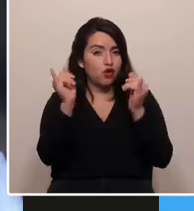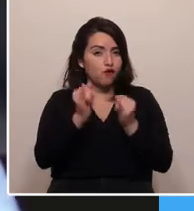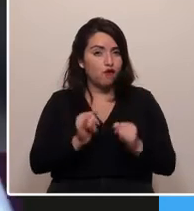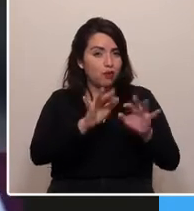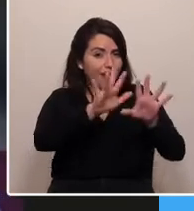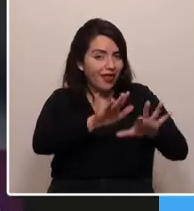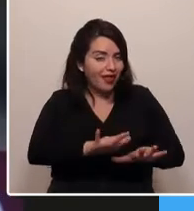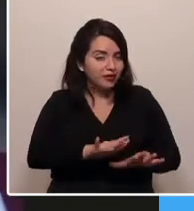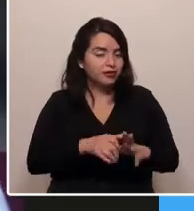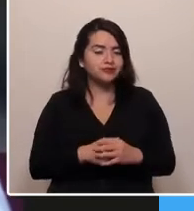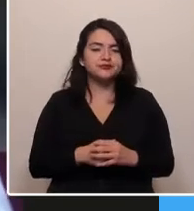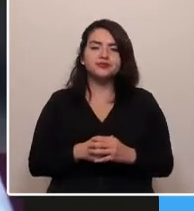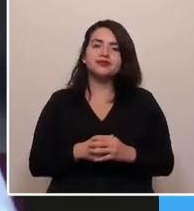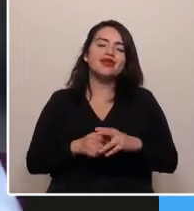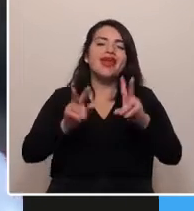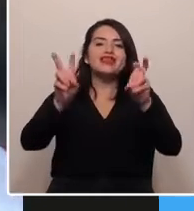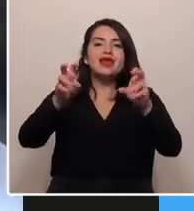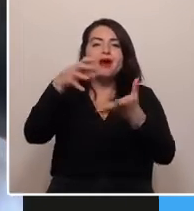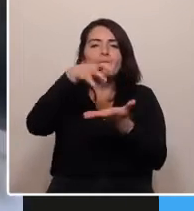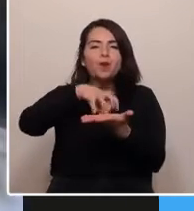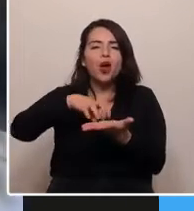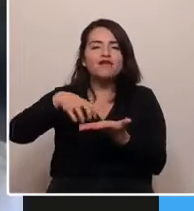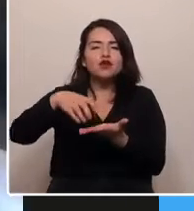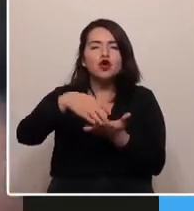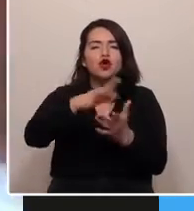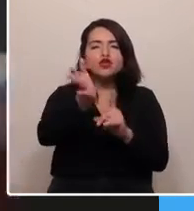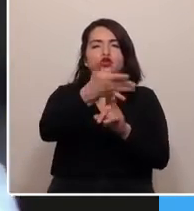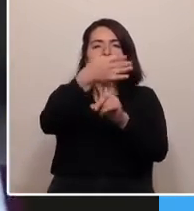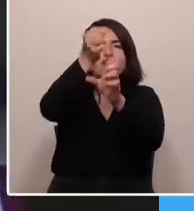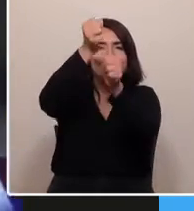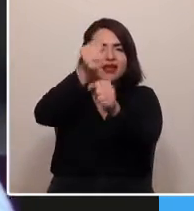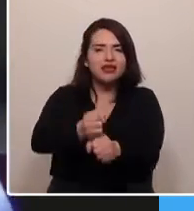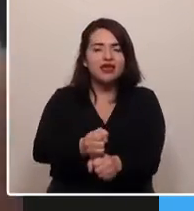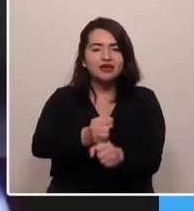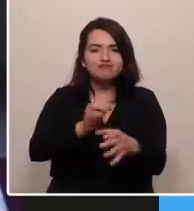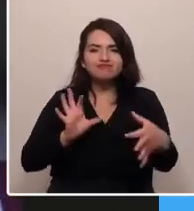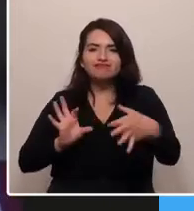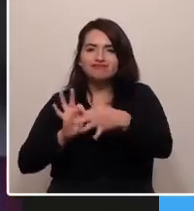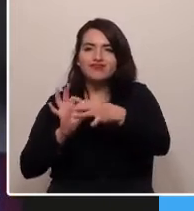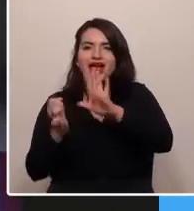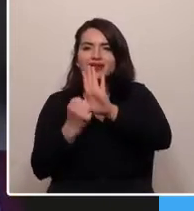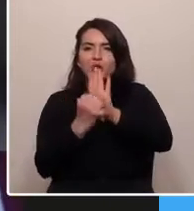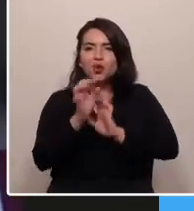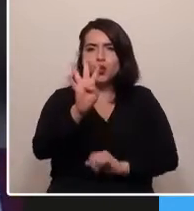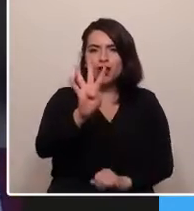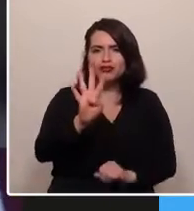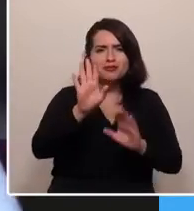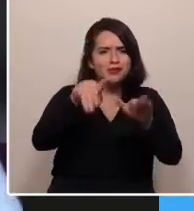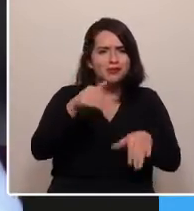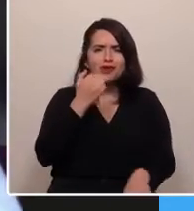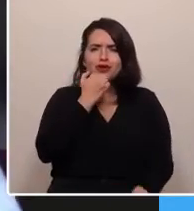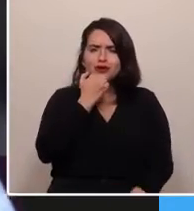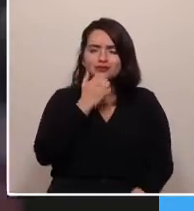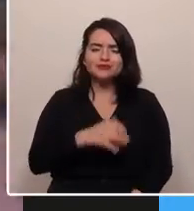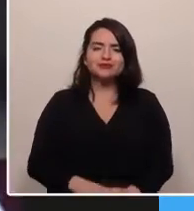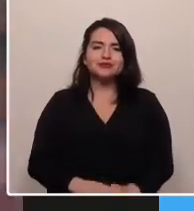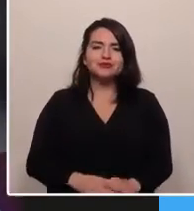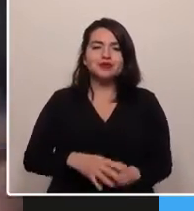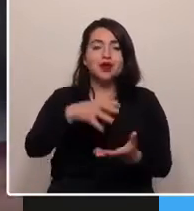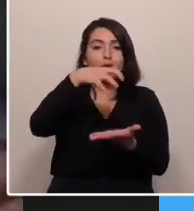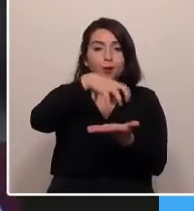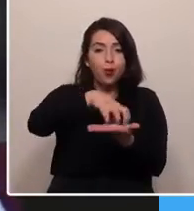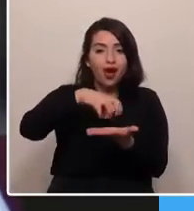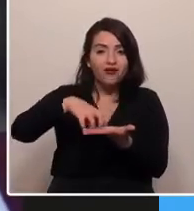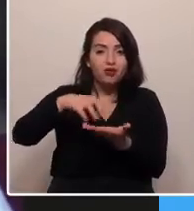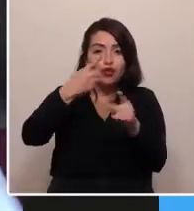El tema de la soberanía de los pueblos lo voy a vincular con el artículo 4. Nuevamente creo que se incurre en el mismo error. La plurinacionalidad no